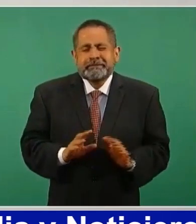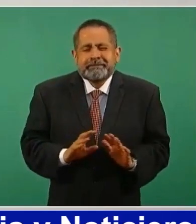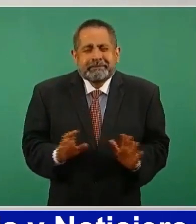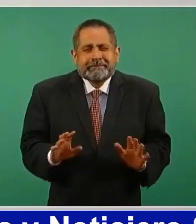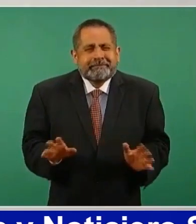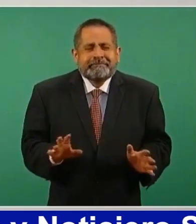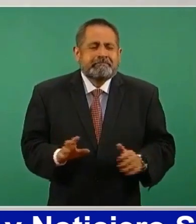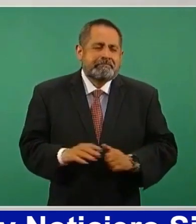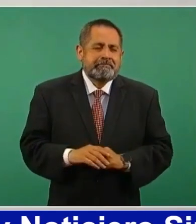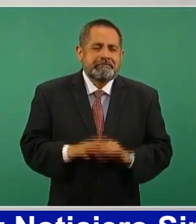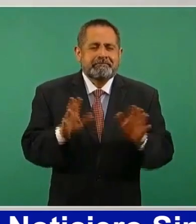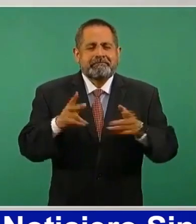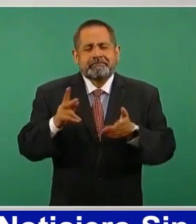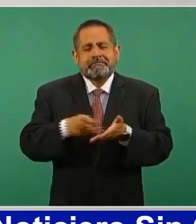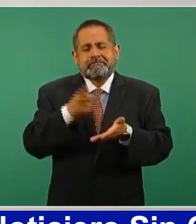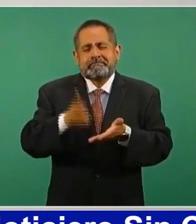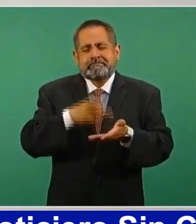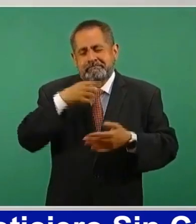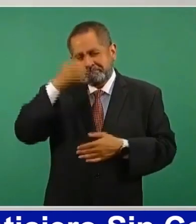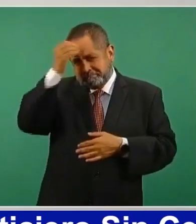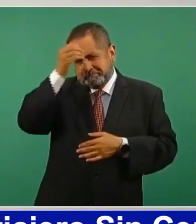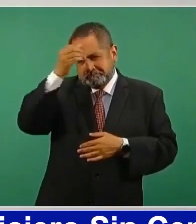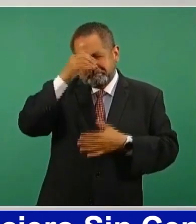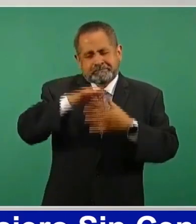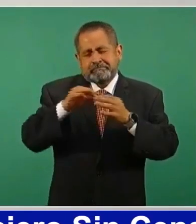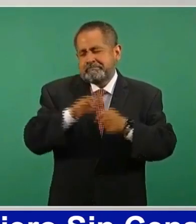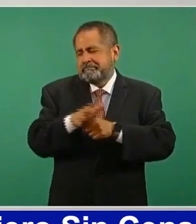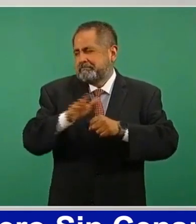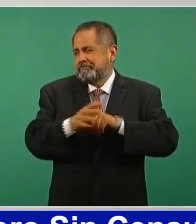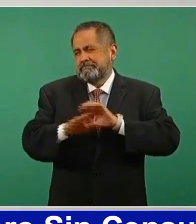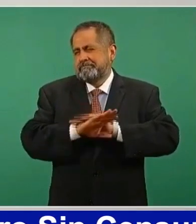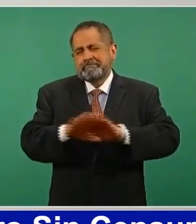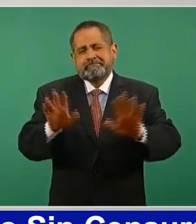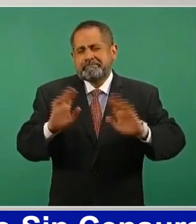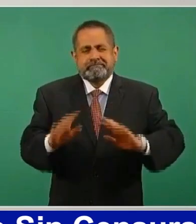ya he dado mi punto de vista lo suficiente